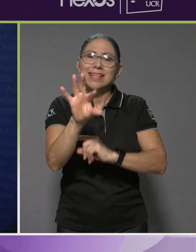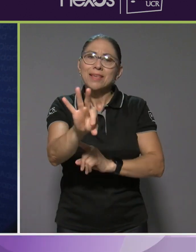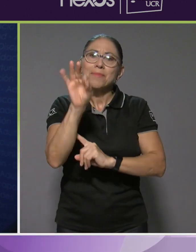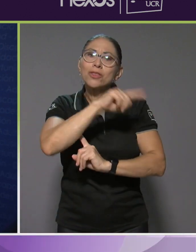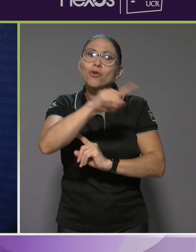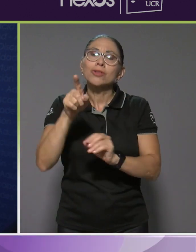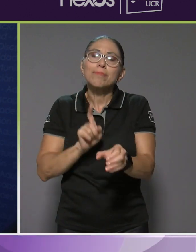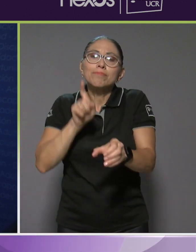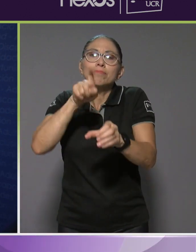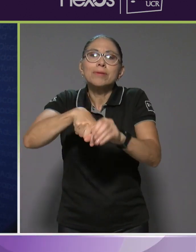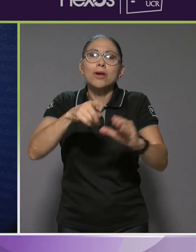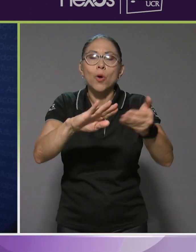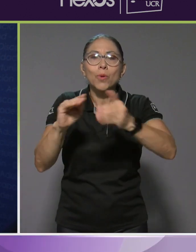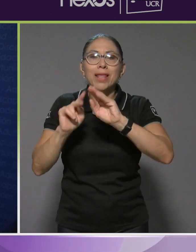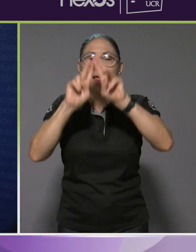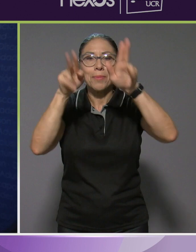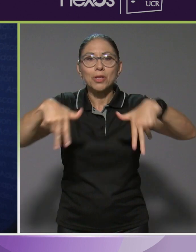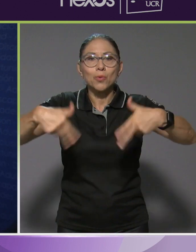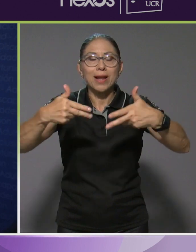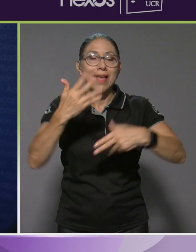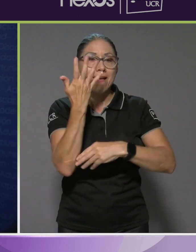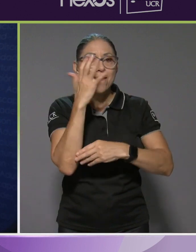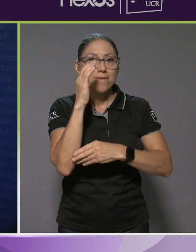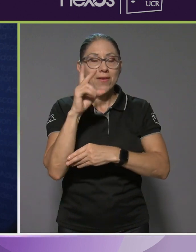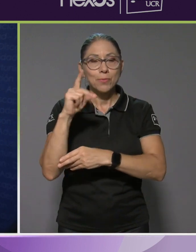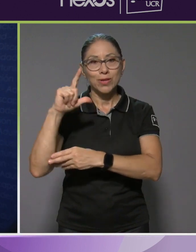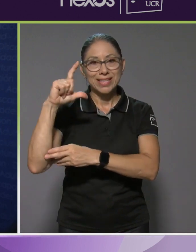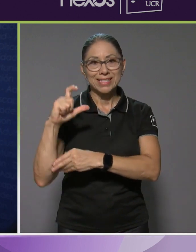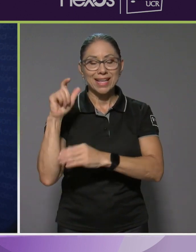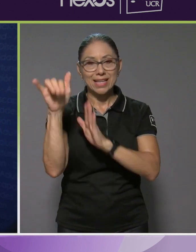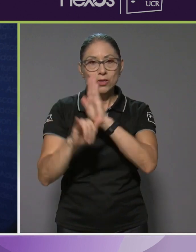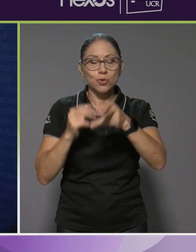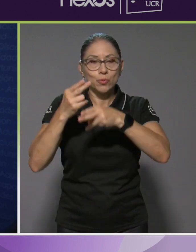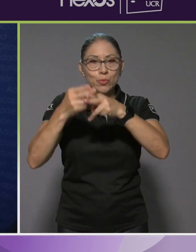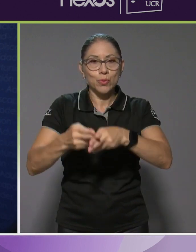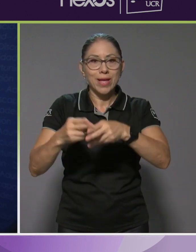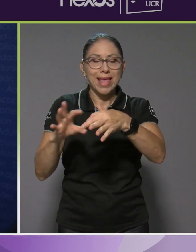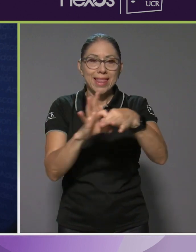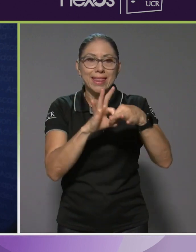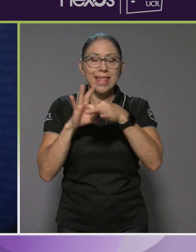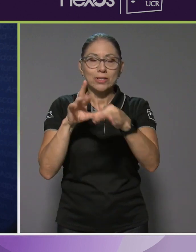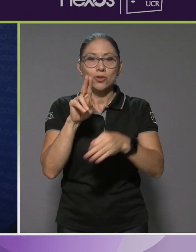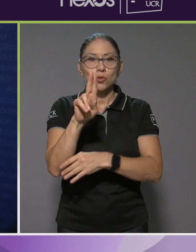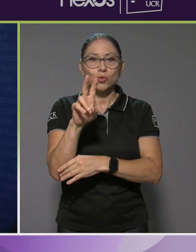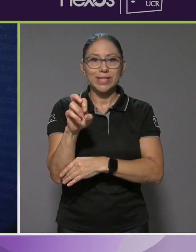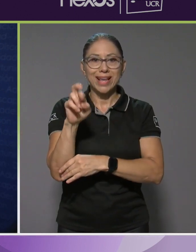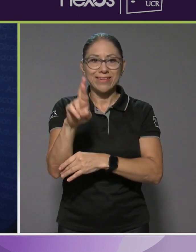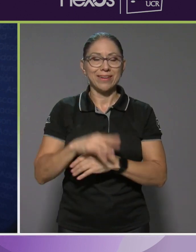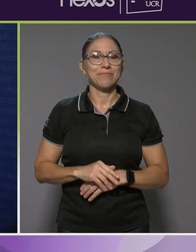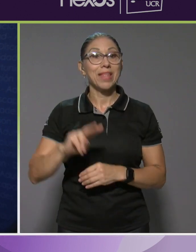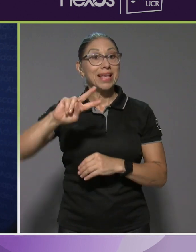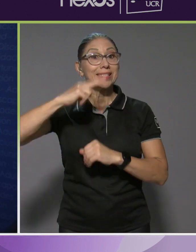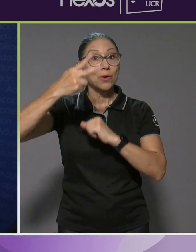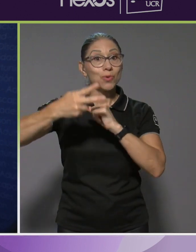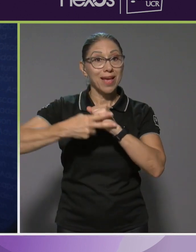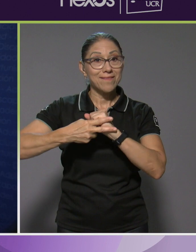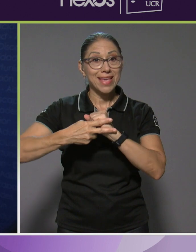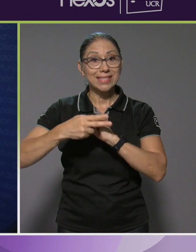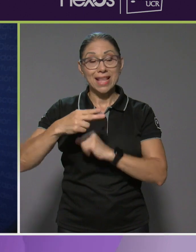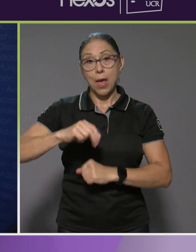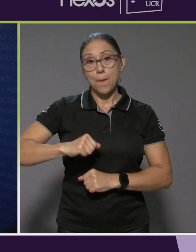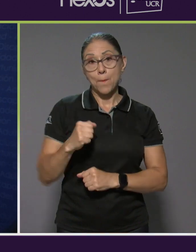comunidad virtual. Nos encuentra en Facebook, Instagram y YouTube como Nexos UCR. Es la segunda vez que Bogotá